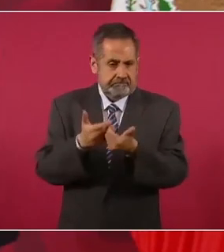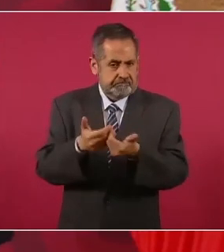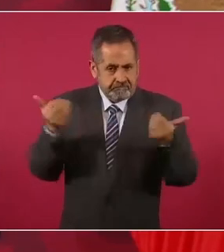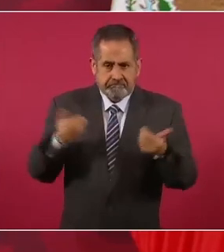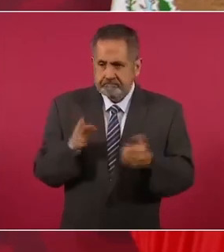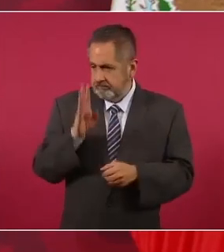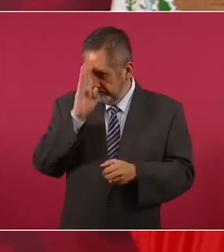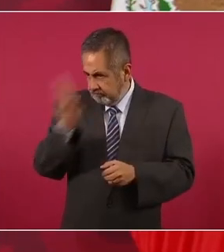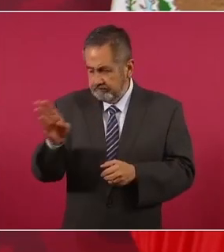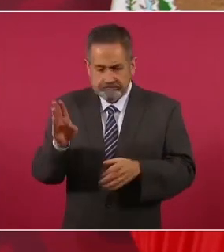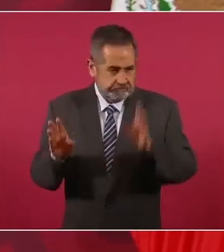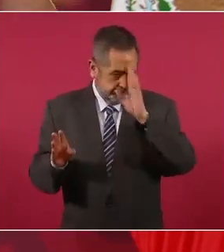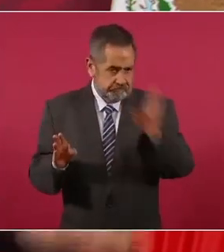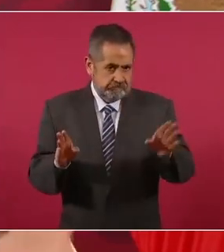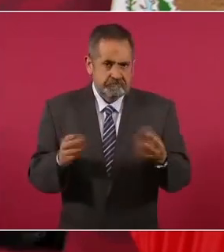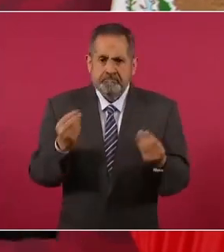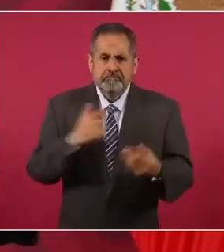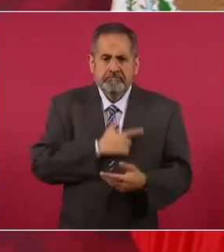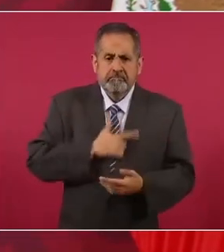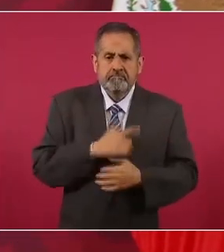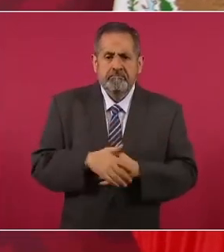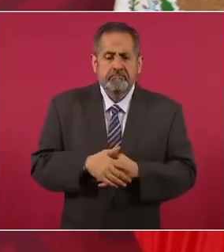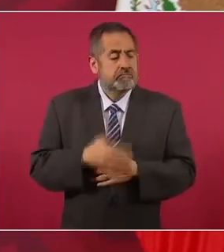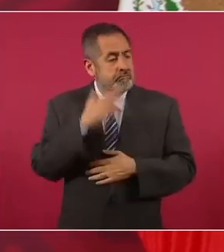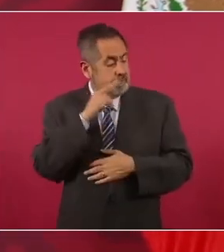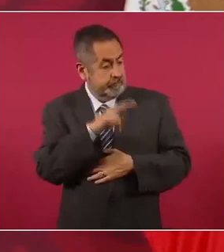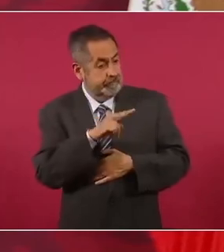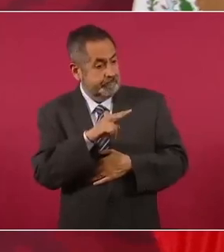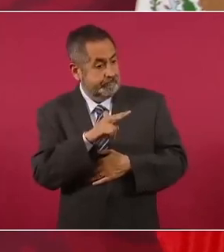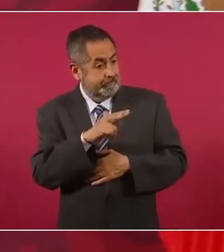Imagínense que marchen juntos